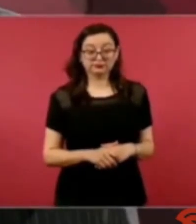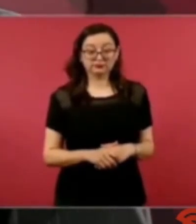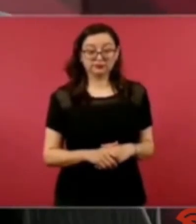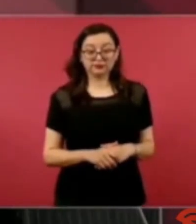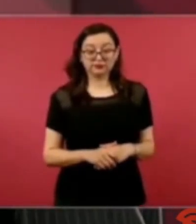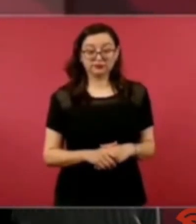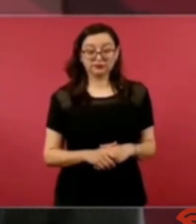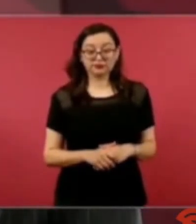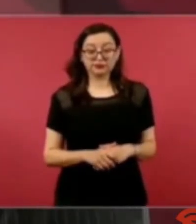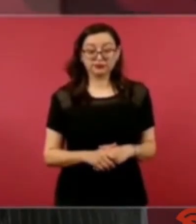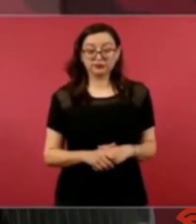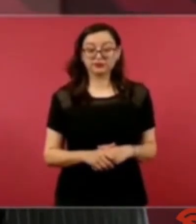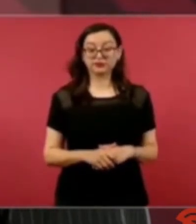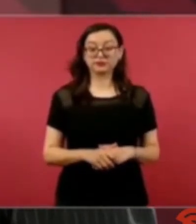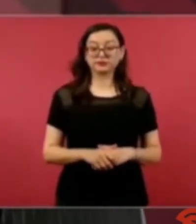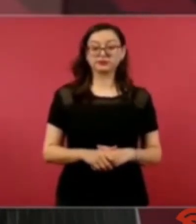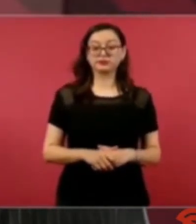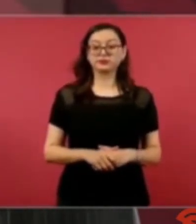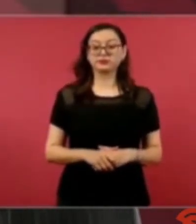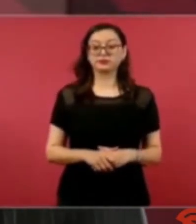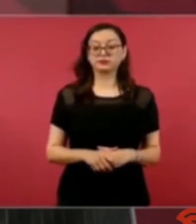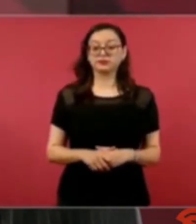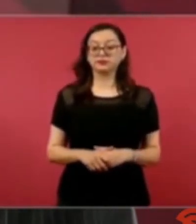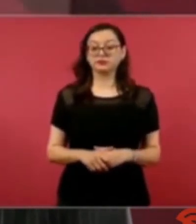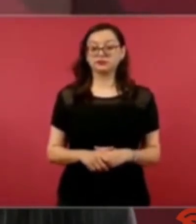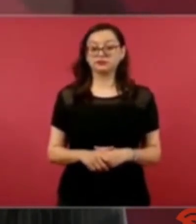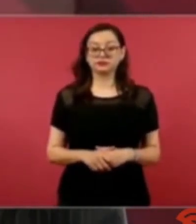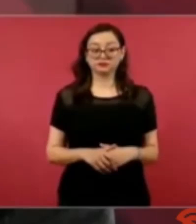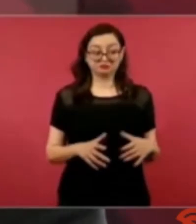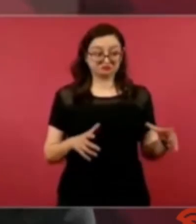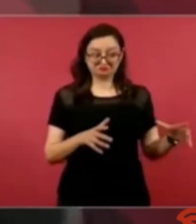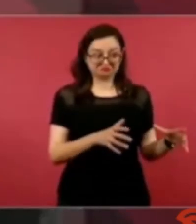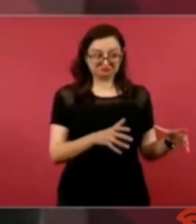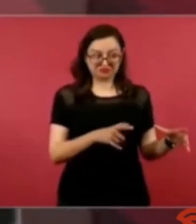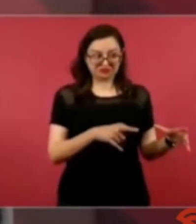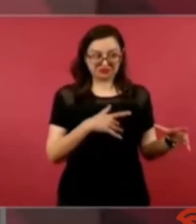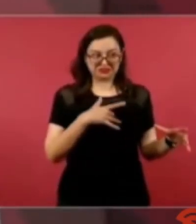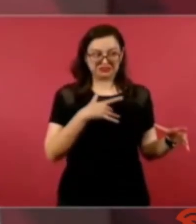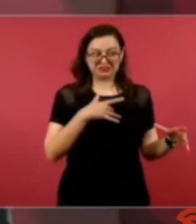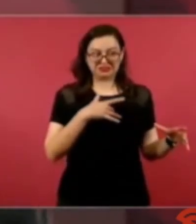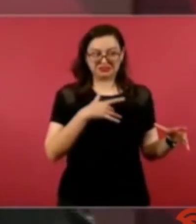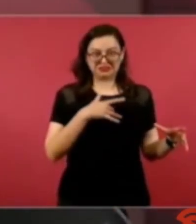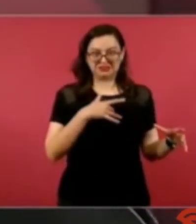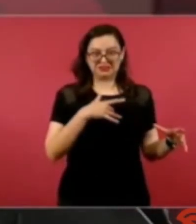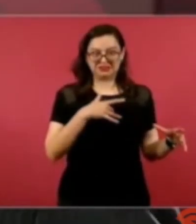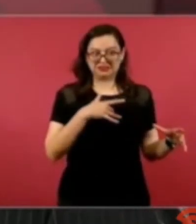y si nos cuesta trabajo llegar a eso